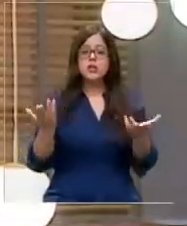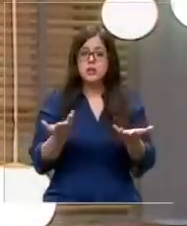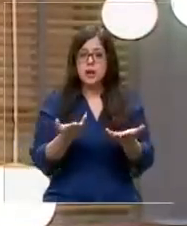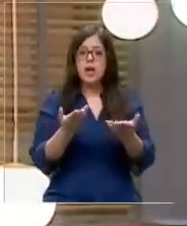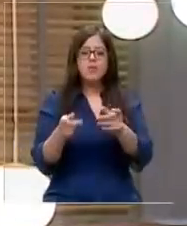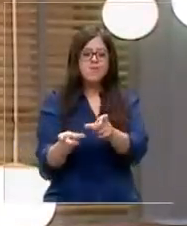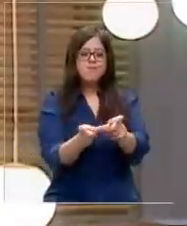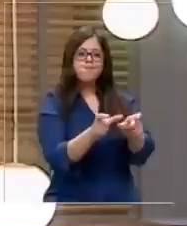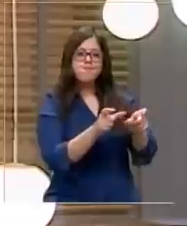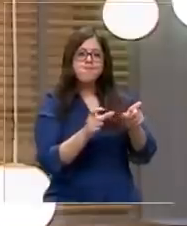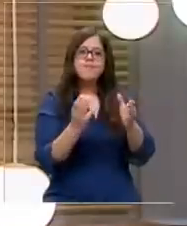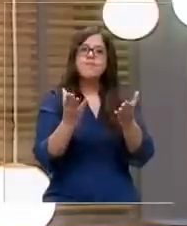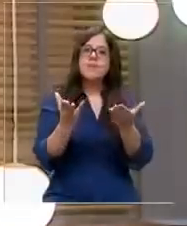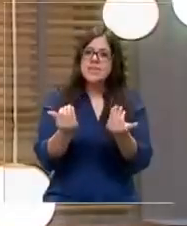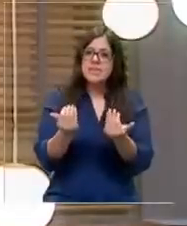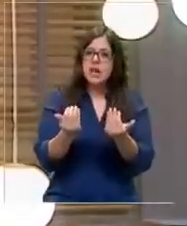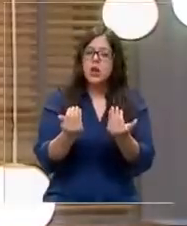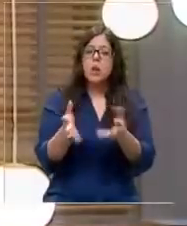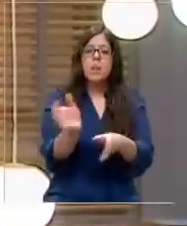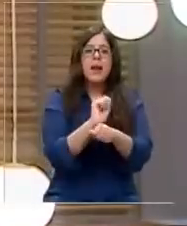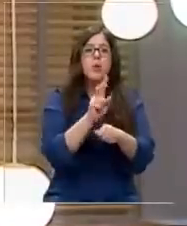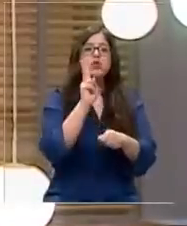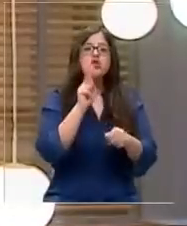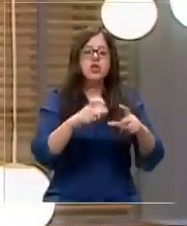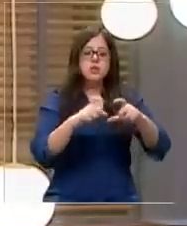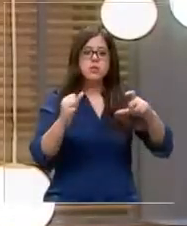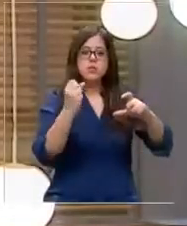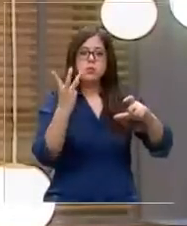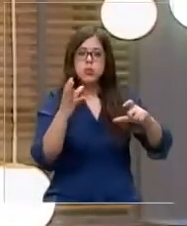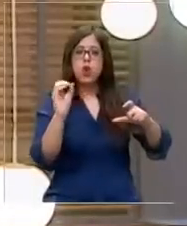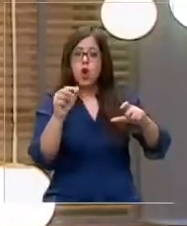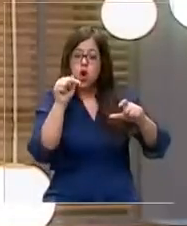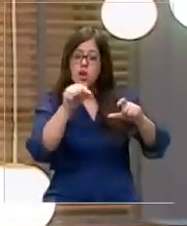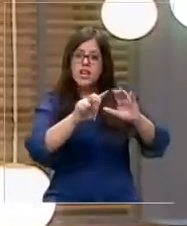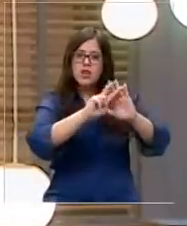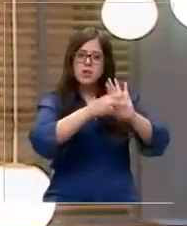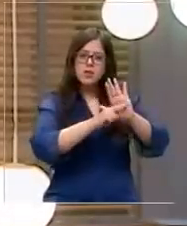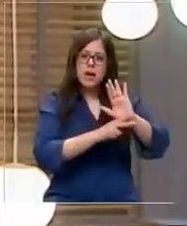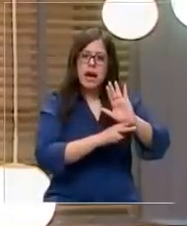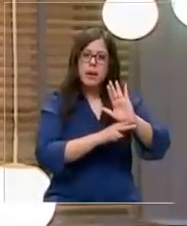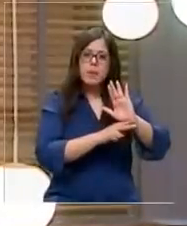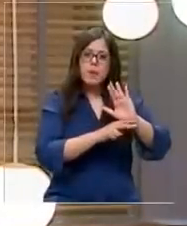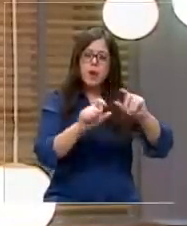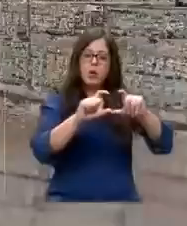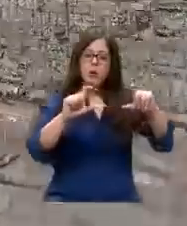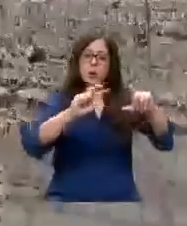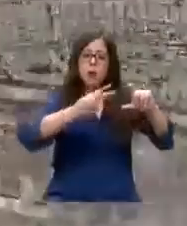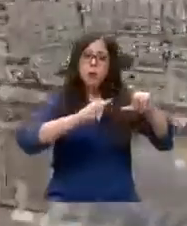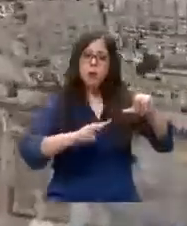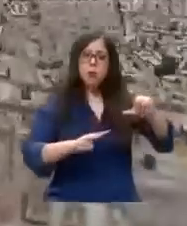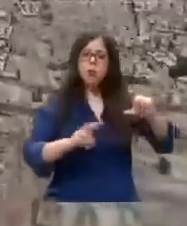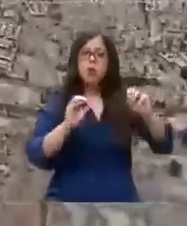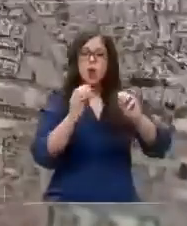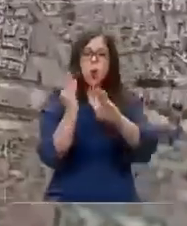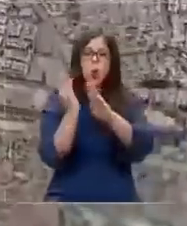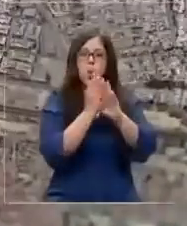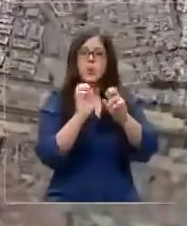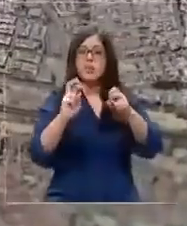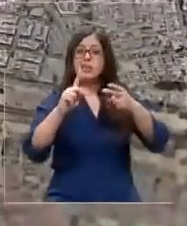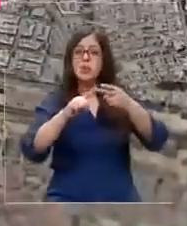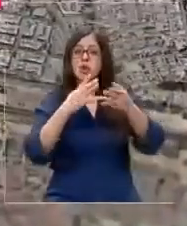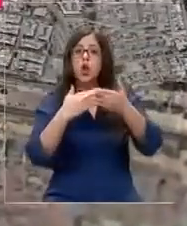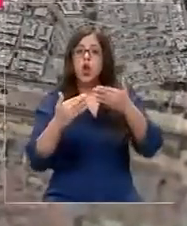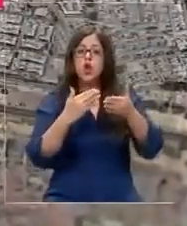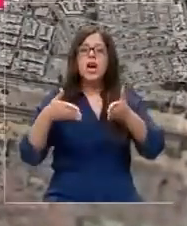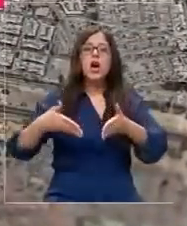fiscalizaciones de vehículos que circulen o sin patente o con ella adulterada, falsificada o de manera oculta. El segundo de ellos, la